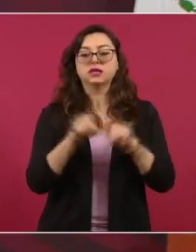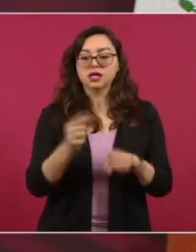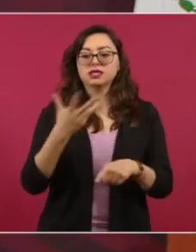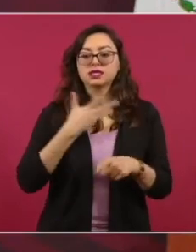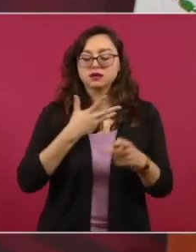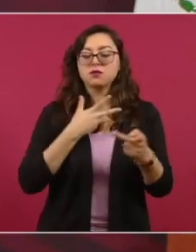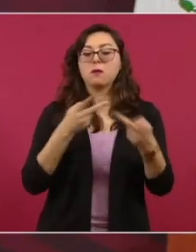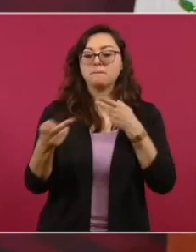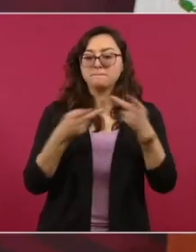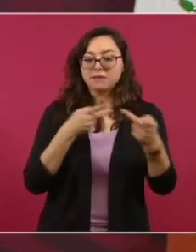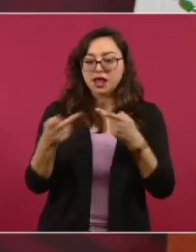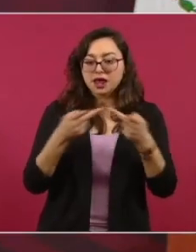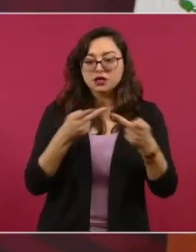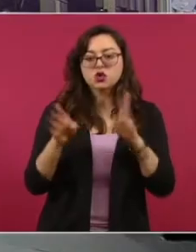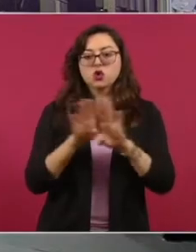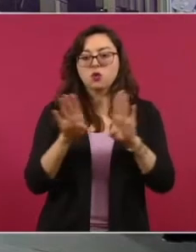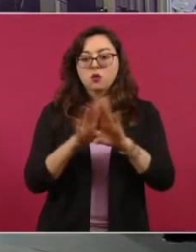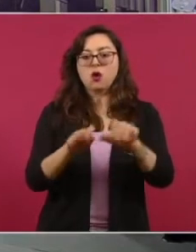feminicidios.